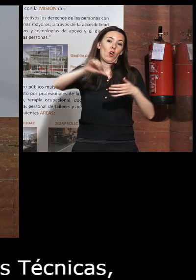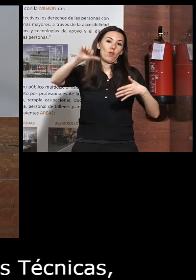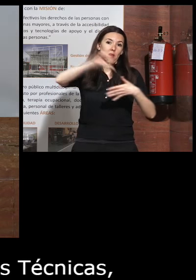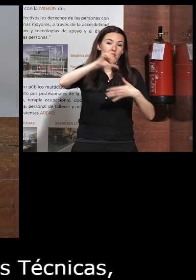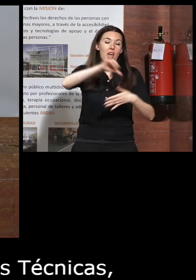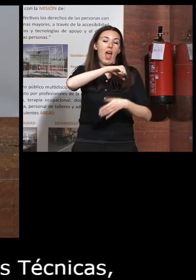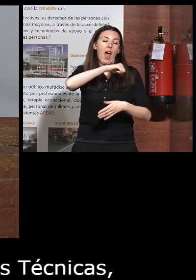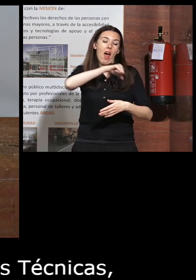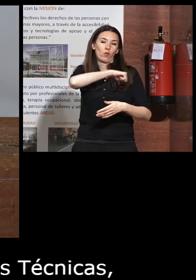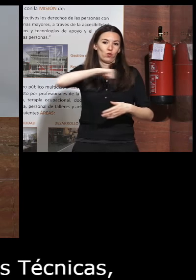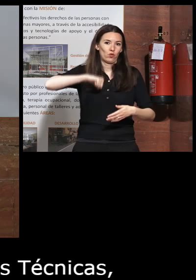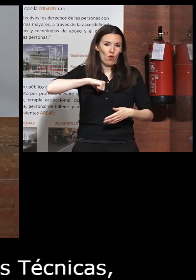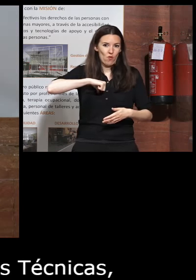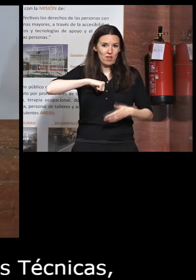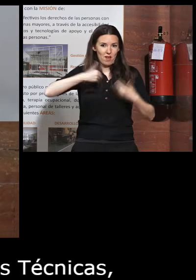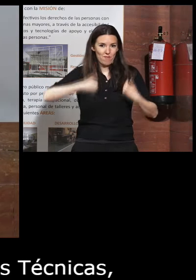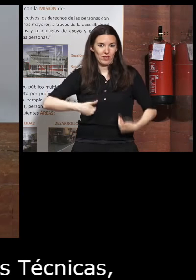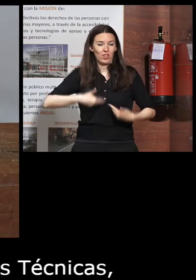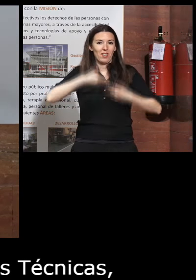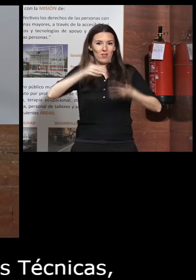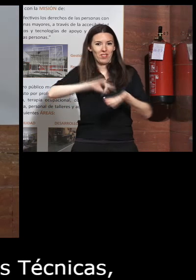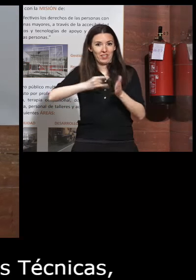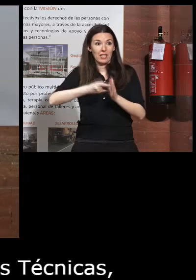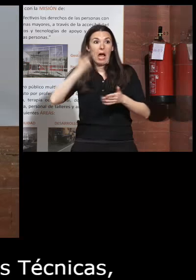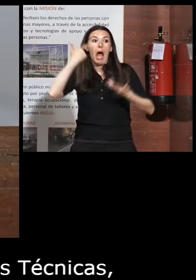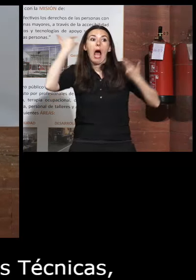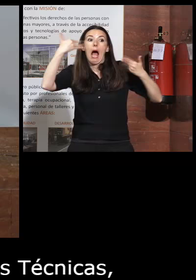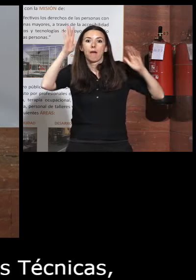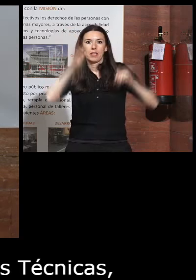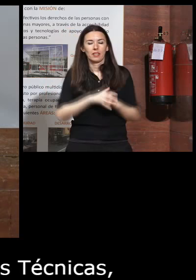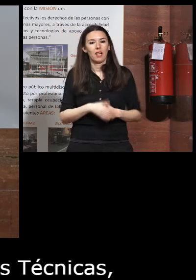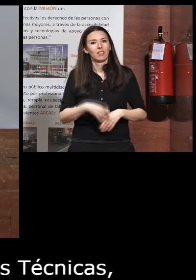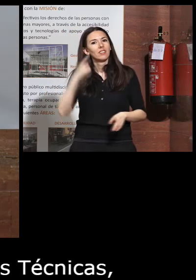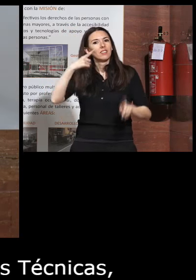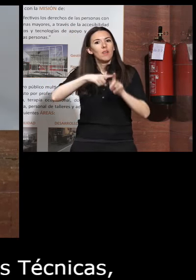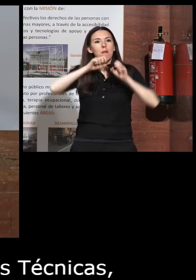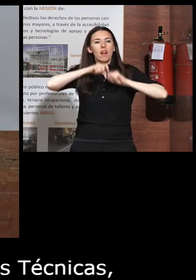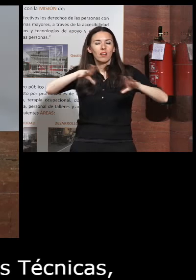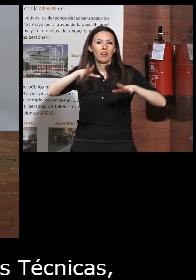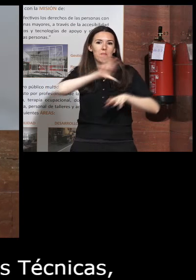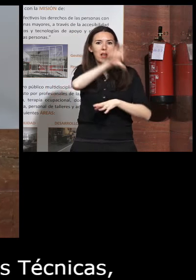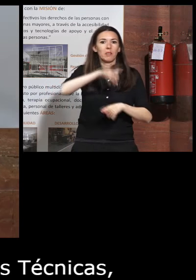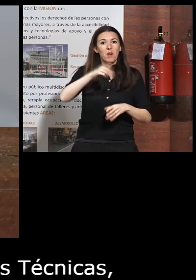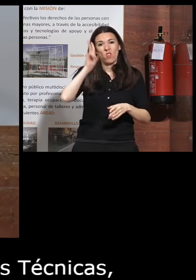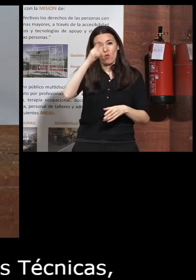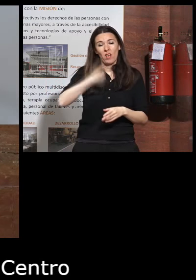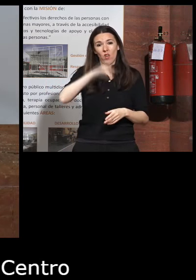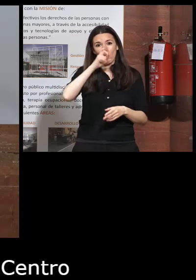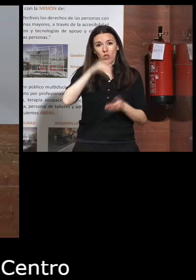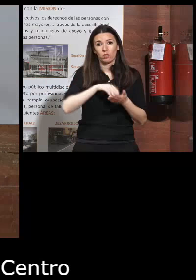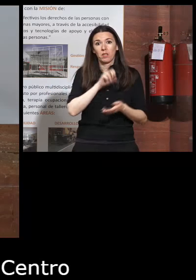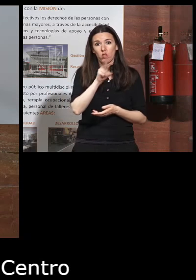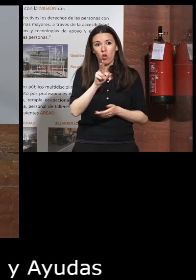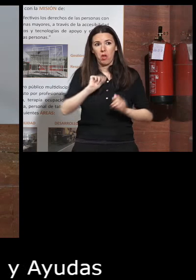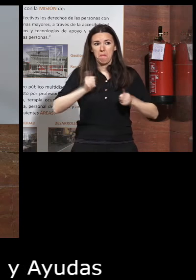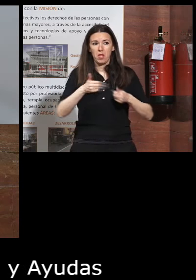personal y ayudas técnicas y como tal funciona mi idea era esto extenderlo para más países pero yo ya me jubilé en el 2012 se ha puesto en marcha